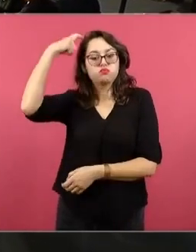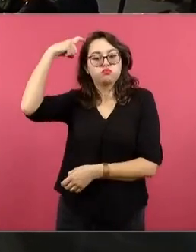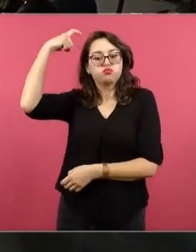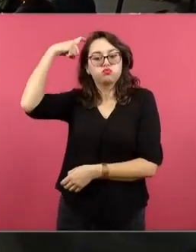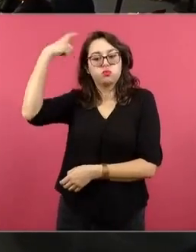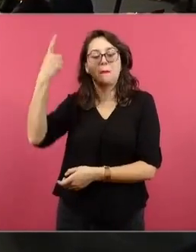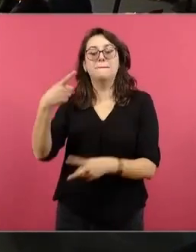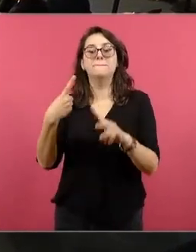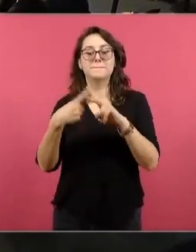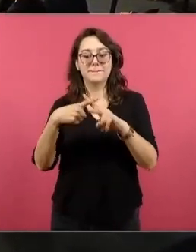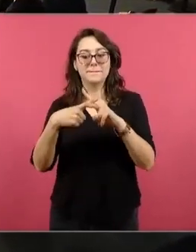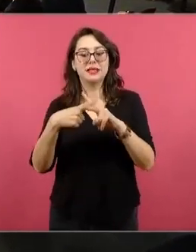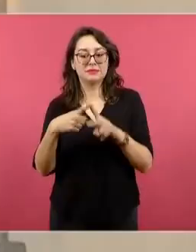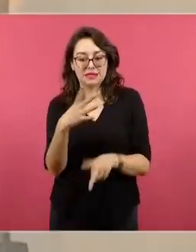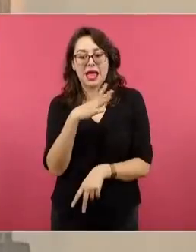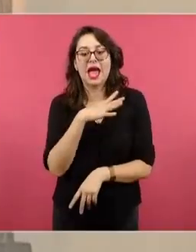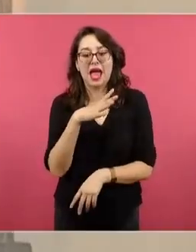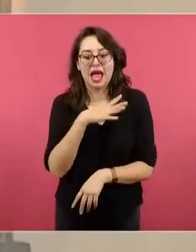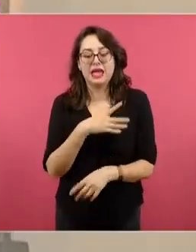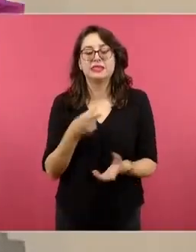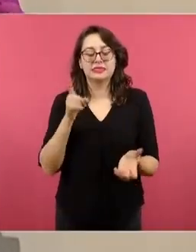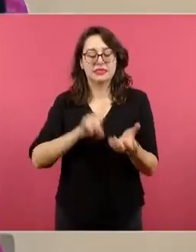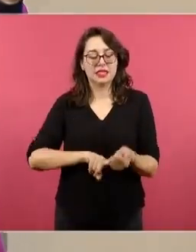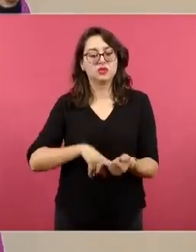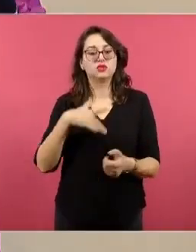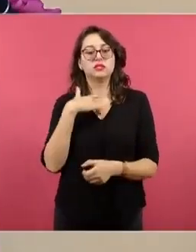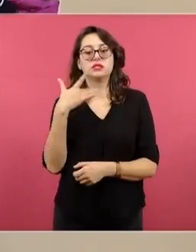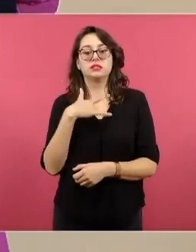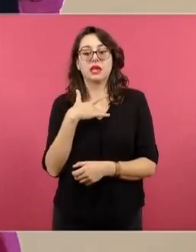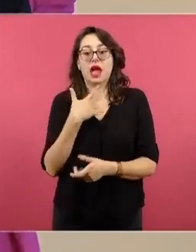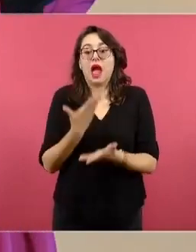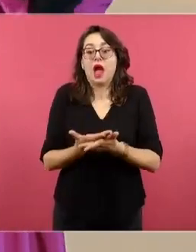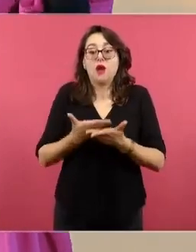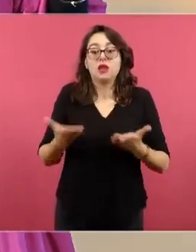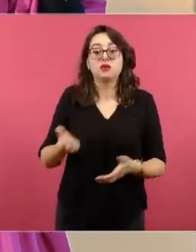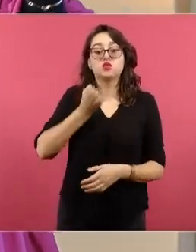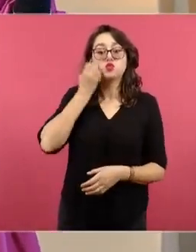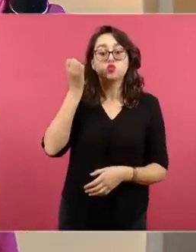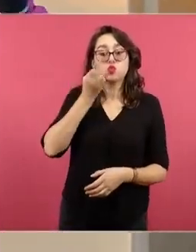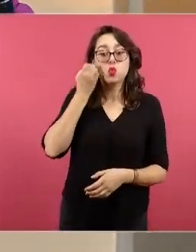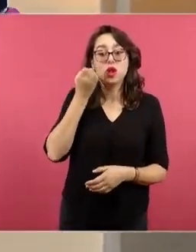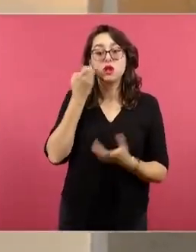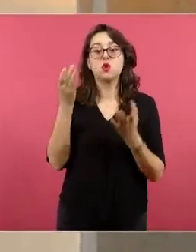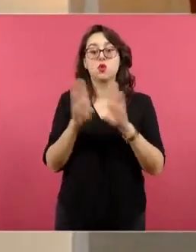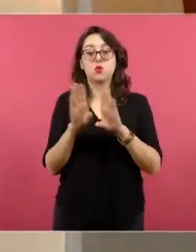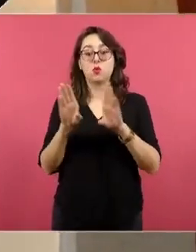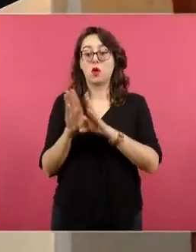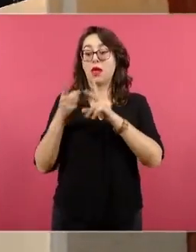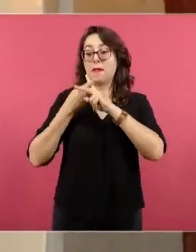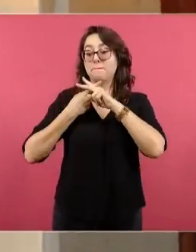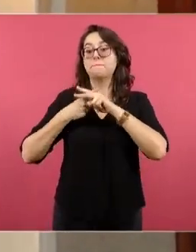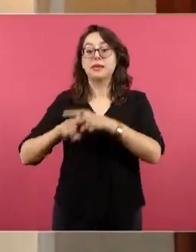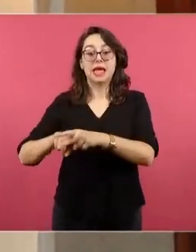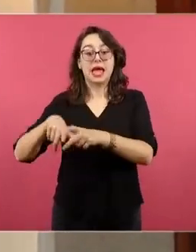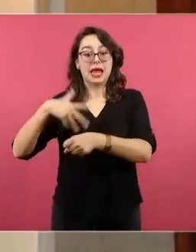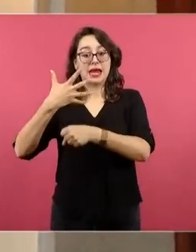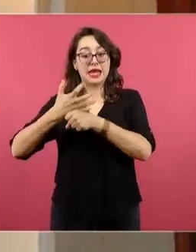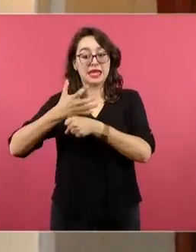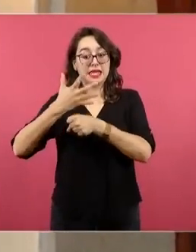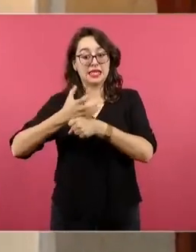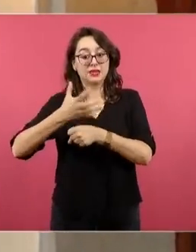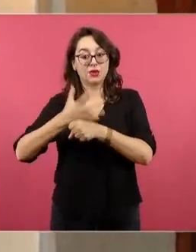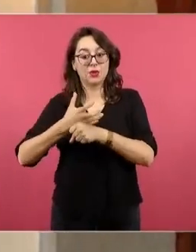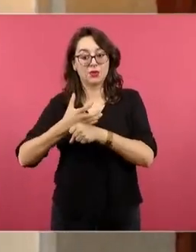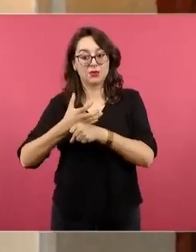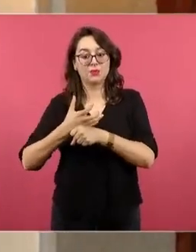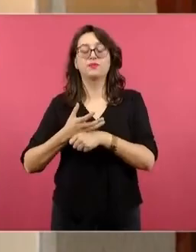ya traen el lenguaje matemático y las nociones. ¿Qué hacemos en la escuela? Sobre todo en quinto grado, ¿qué vamos a hacer? Ah, bueno, pues vamos a